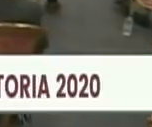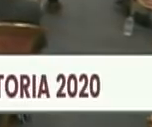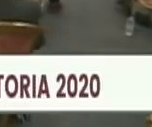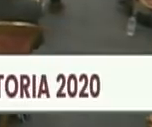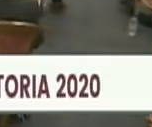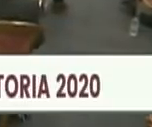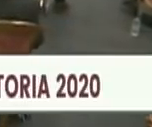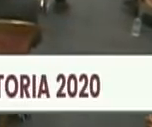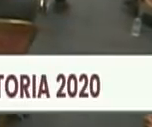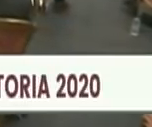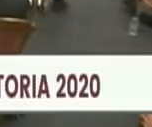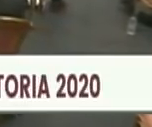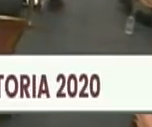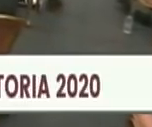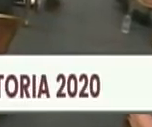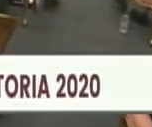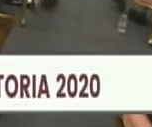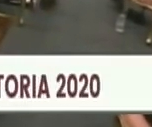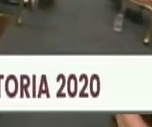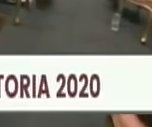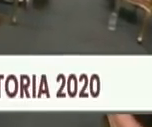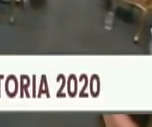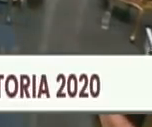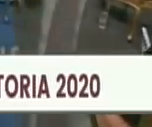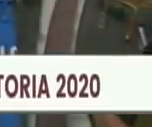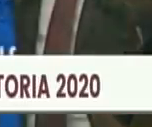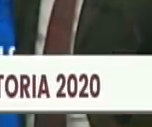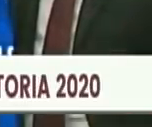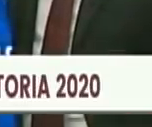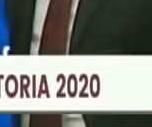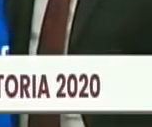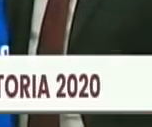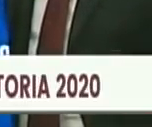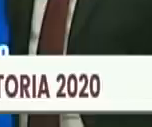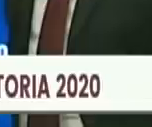artículos, libros y en desarrollo en Internet de Colombia.